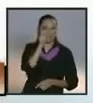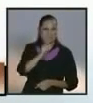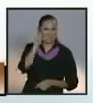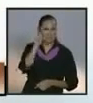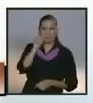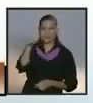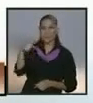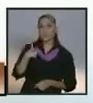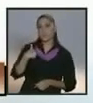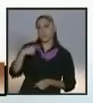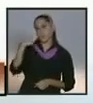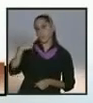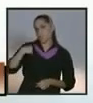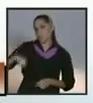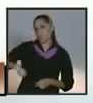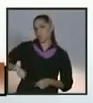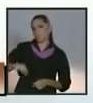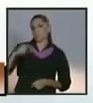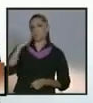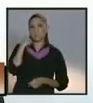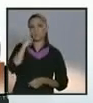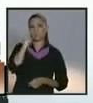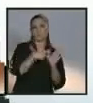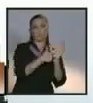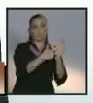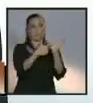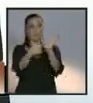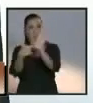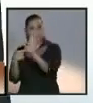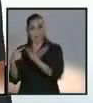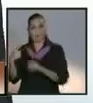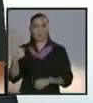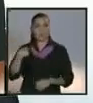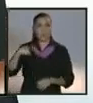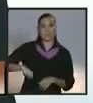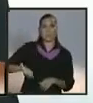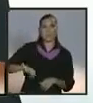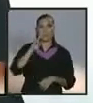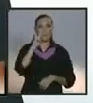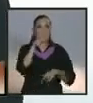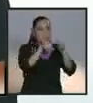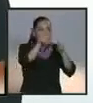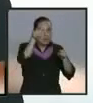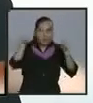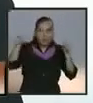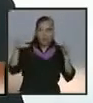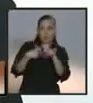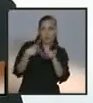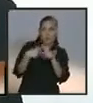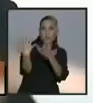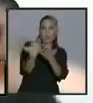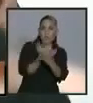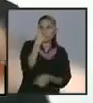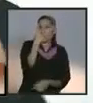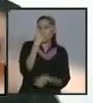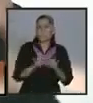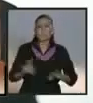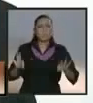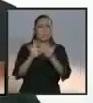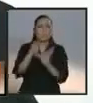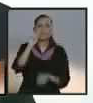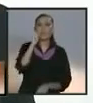importan los spots, sólo les importan las encuestas, sólo les importa el poder. Siempre les ha importado el poder.